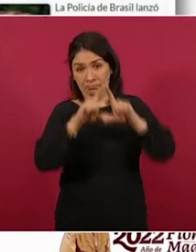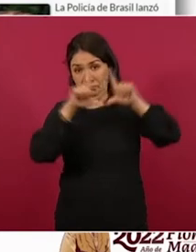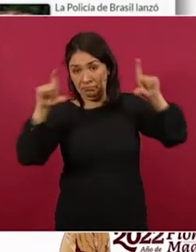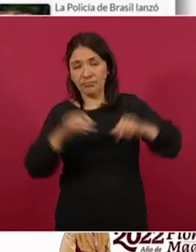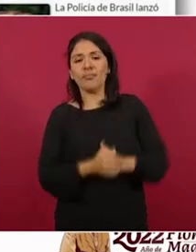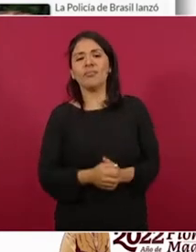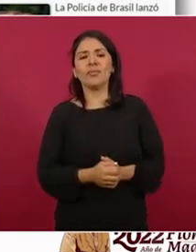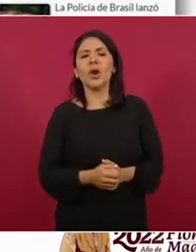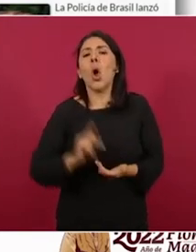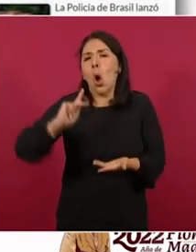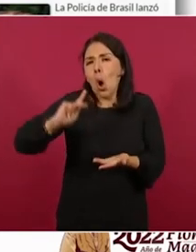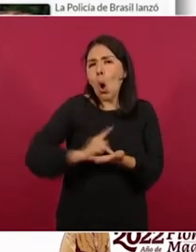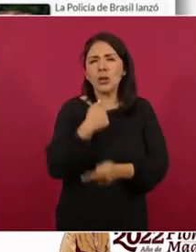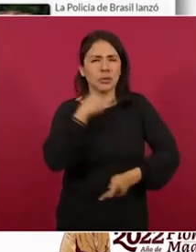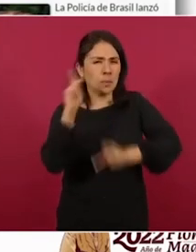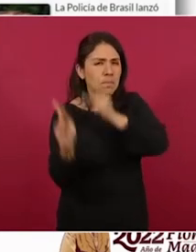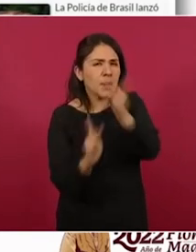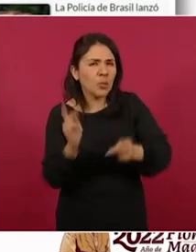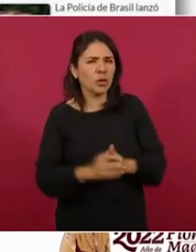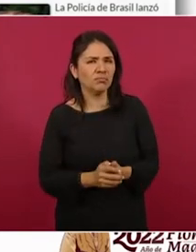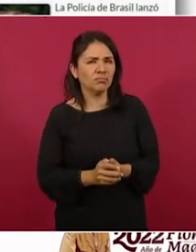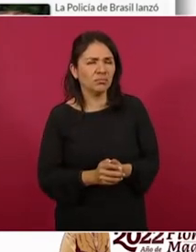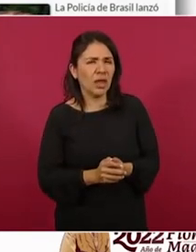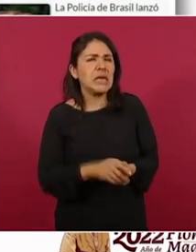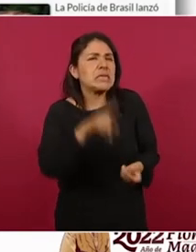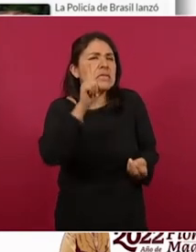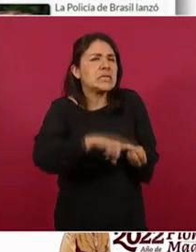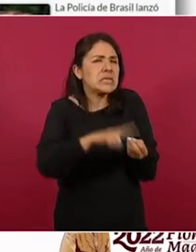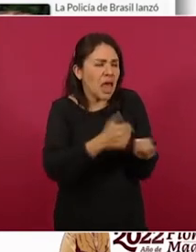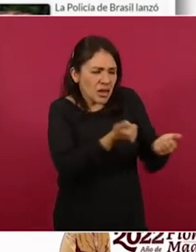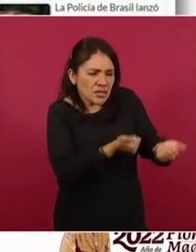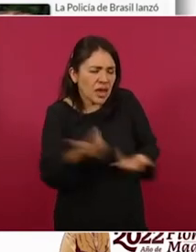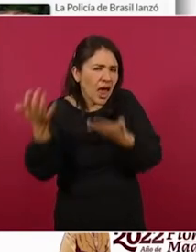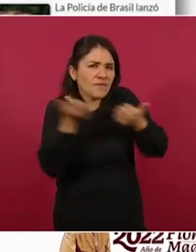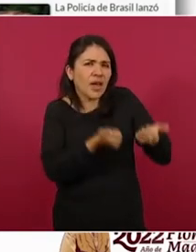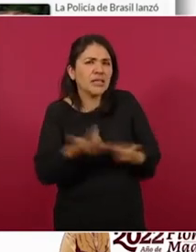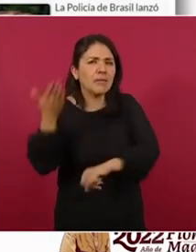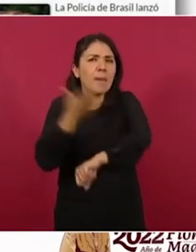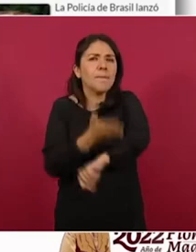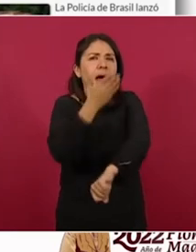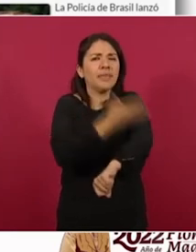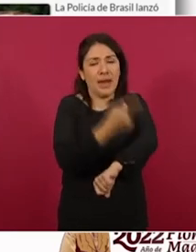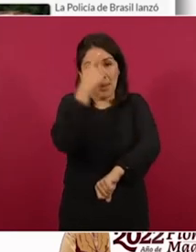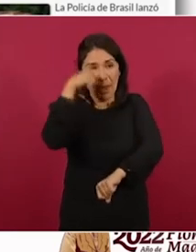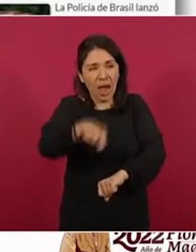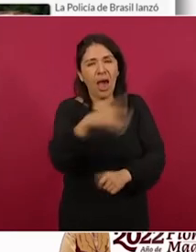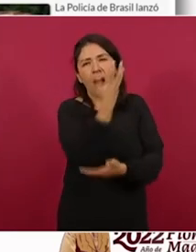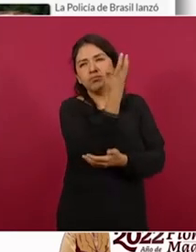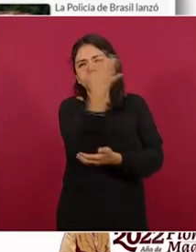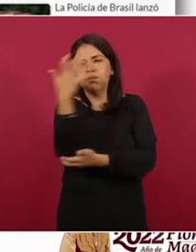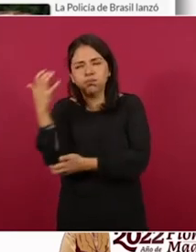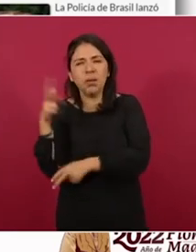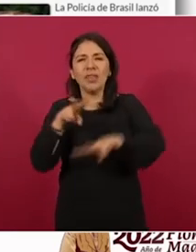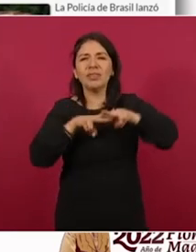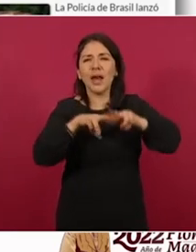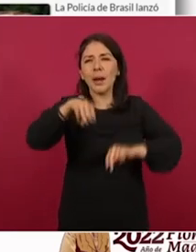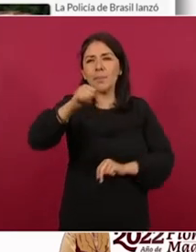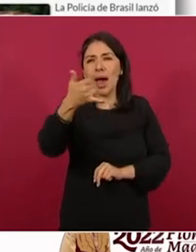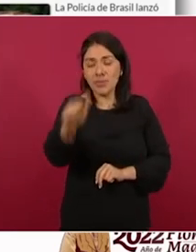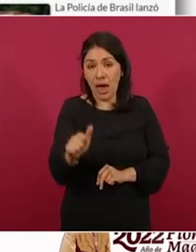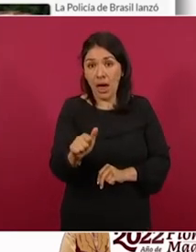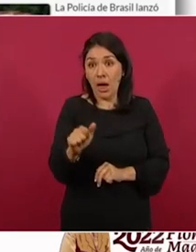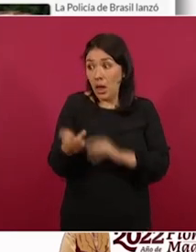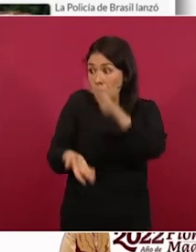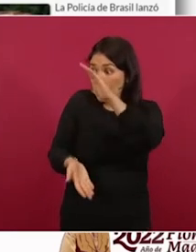¿Quién se está llevando la madera que se tala de la trocha del Tren Maya? Sale por Guatemala